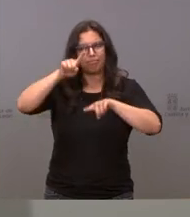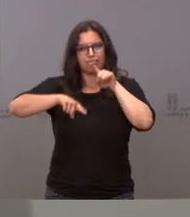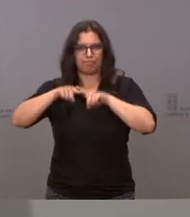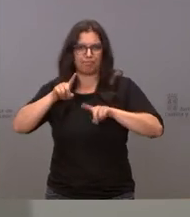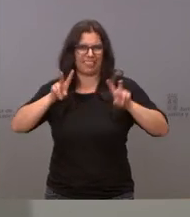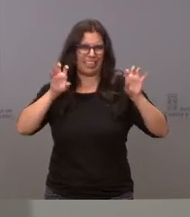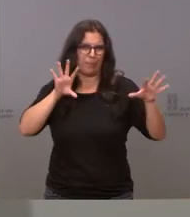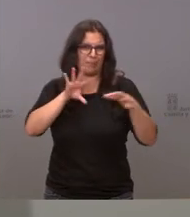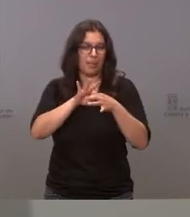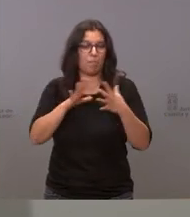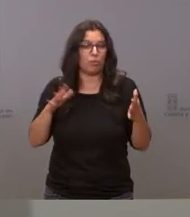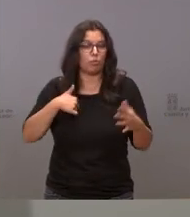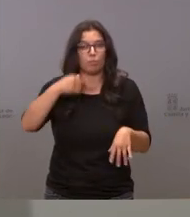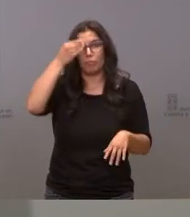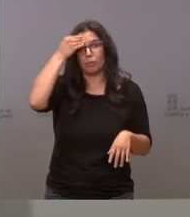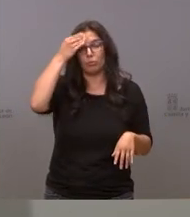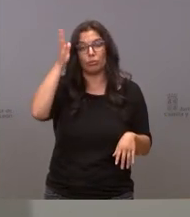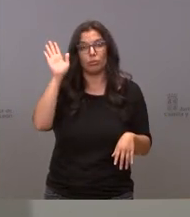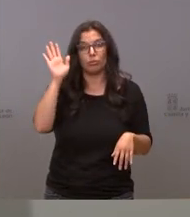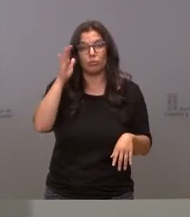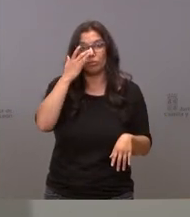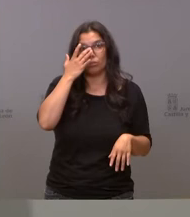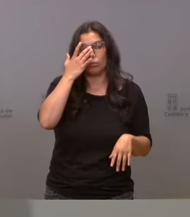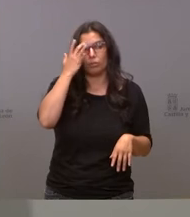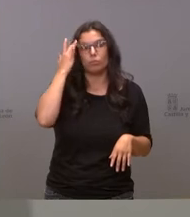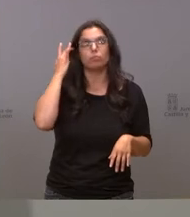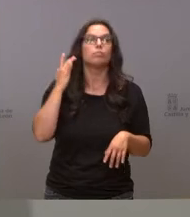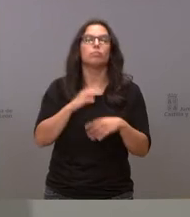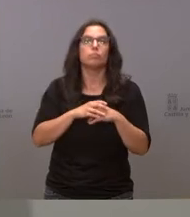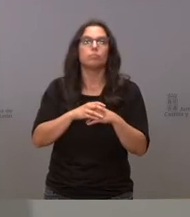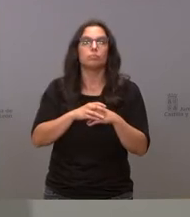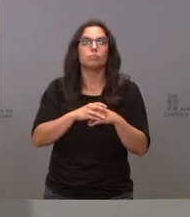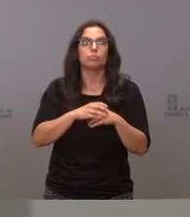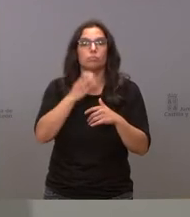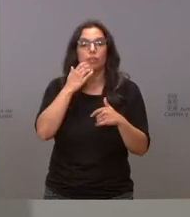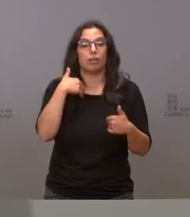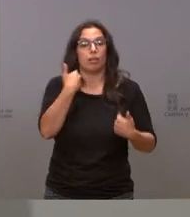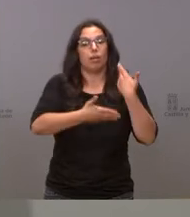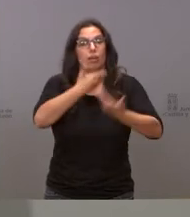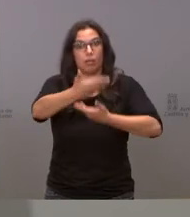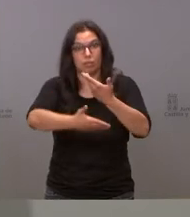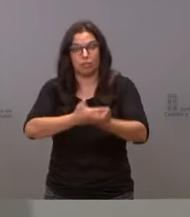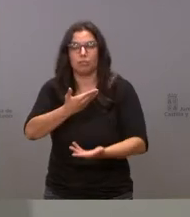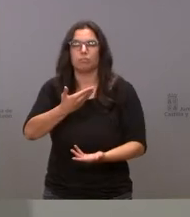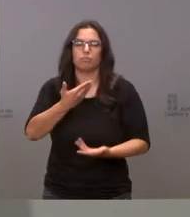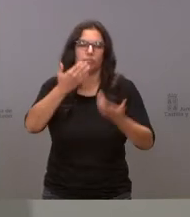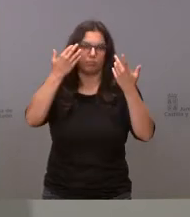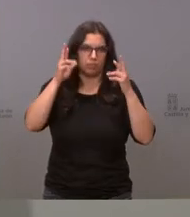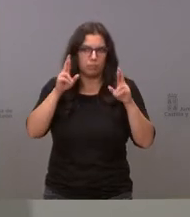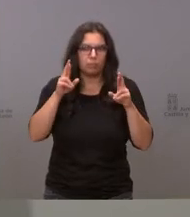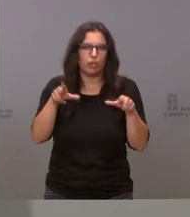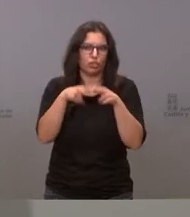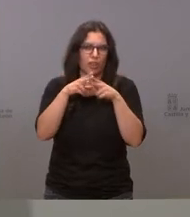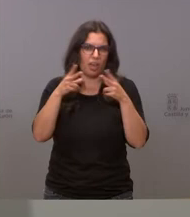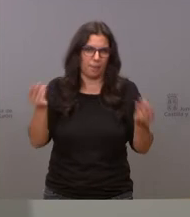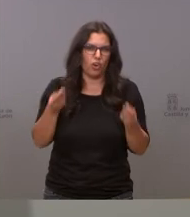tema pero yo creo que cuando esto pase espero que seamos una mejor sociedad a